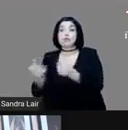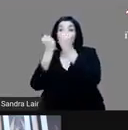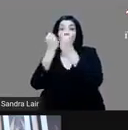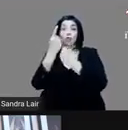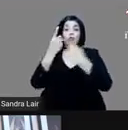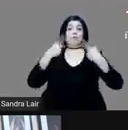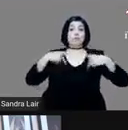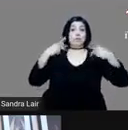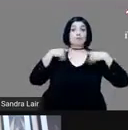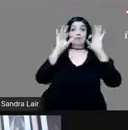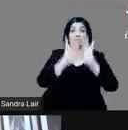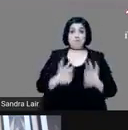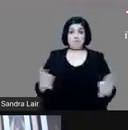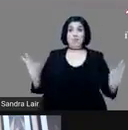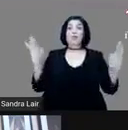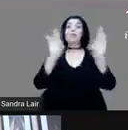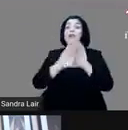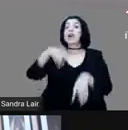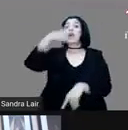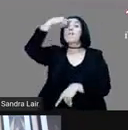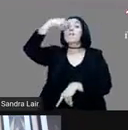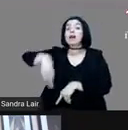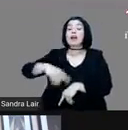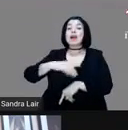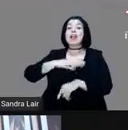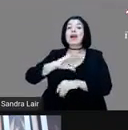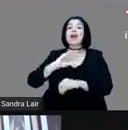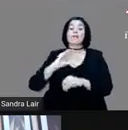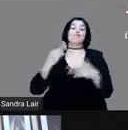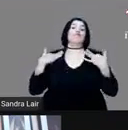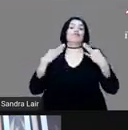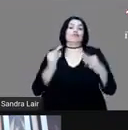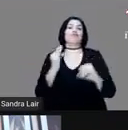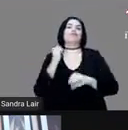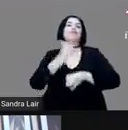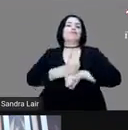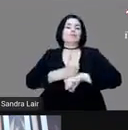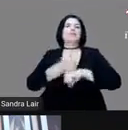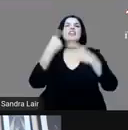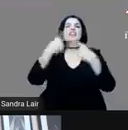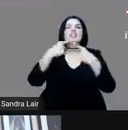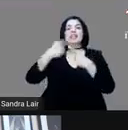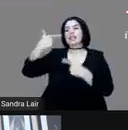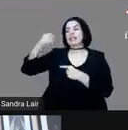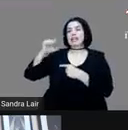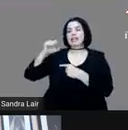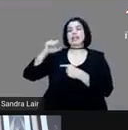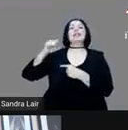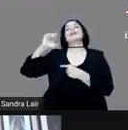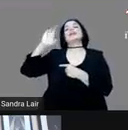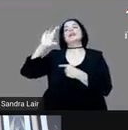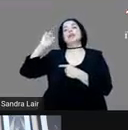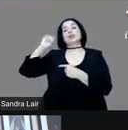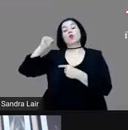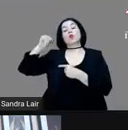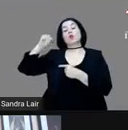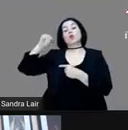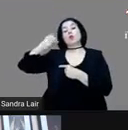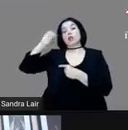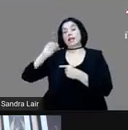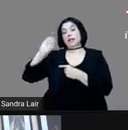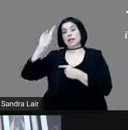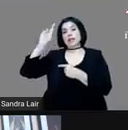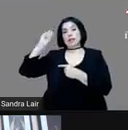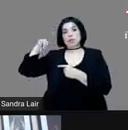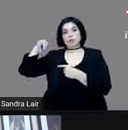determinante para la conquista. Y es Jerónimo de Aguilar. Jerónimo pues se